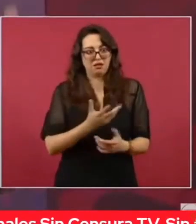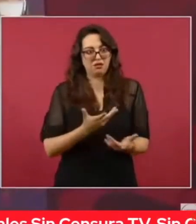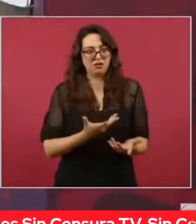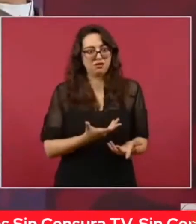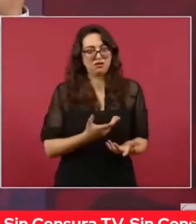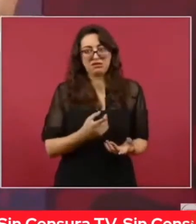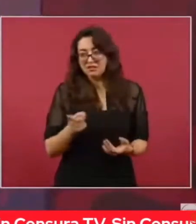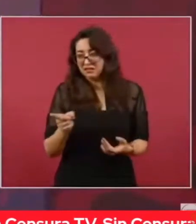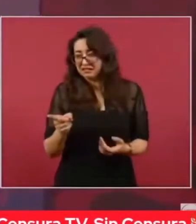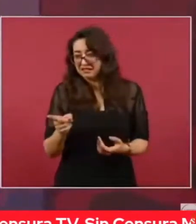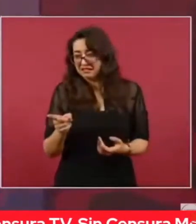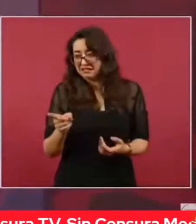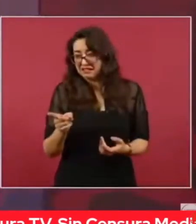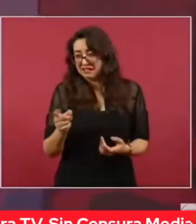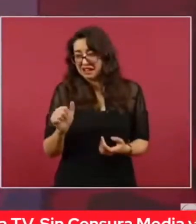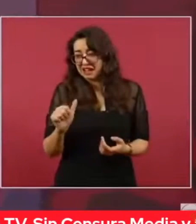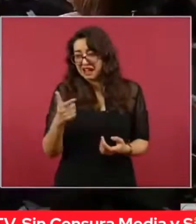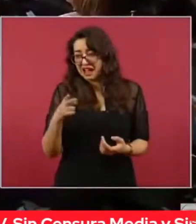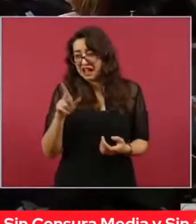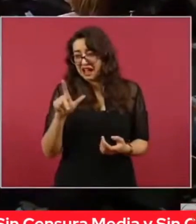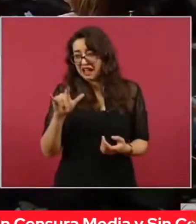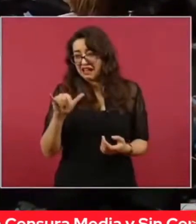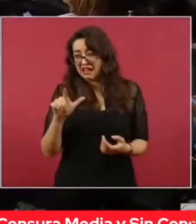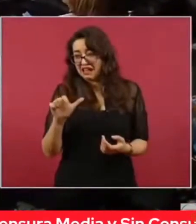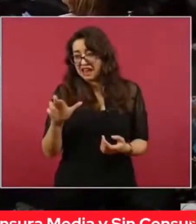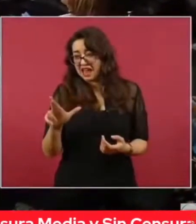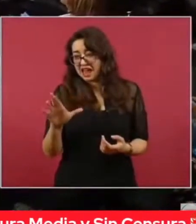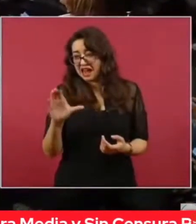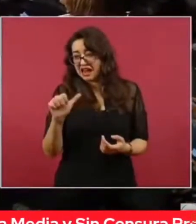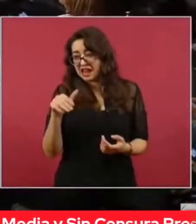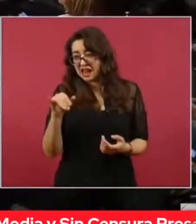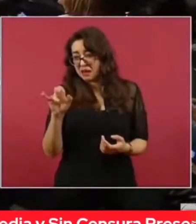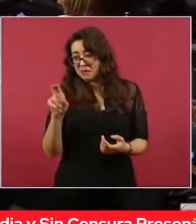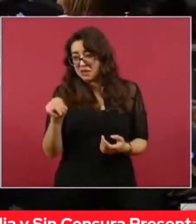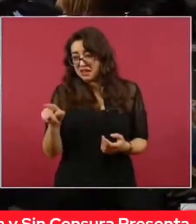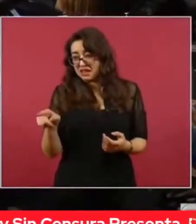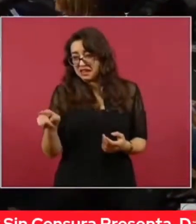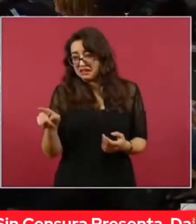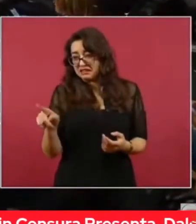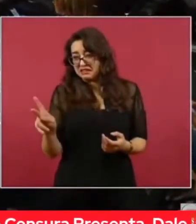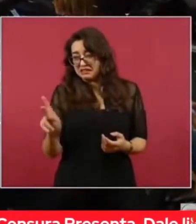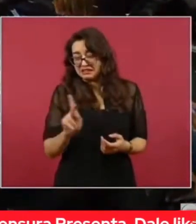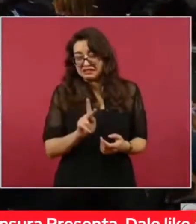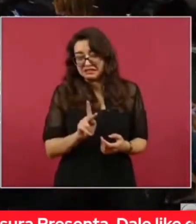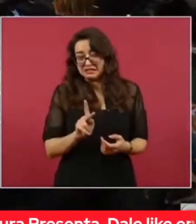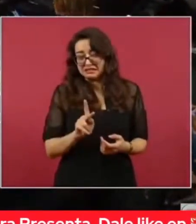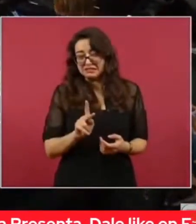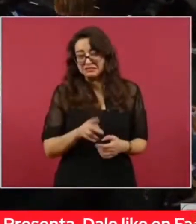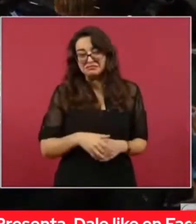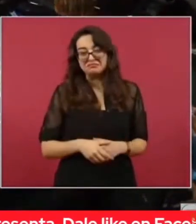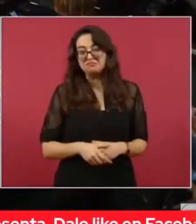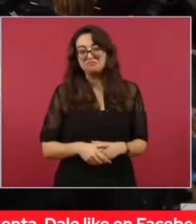ni mucho menos con Lucas Salamán.